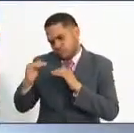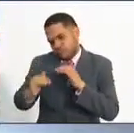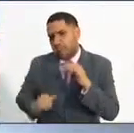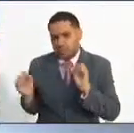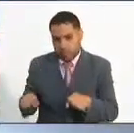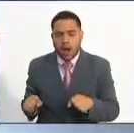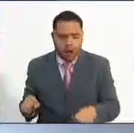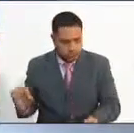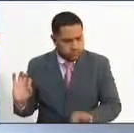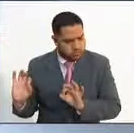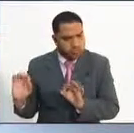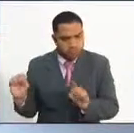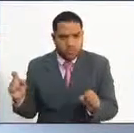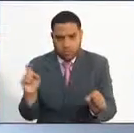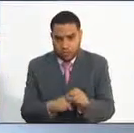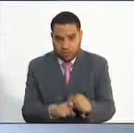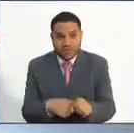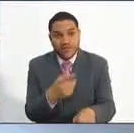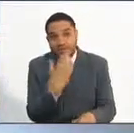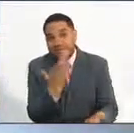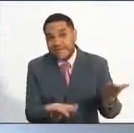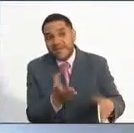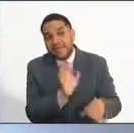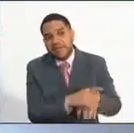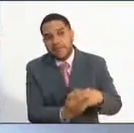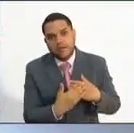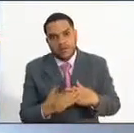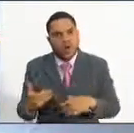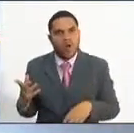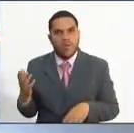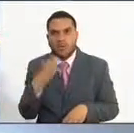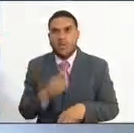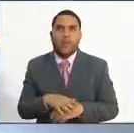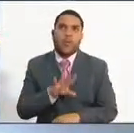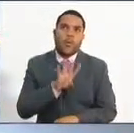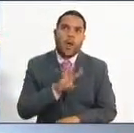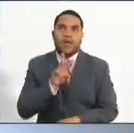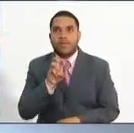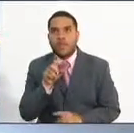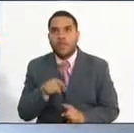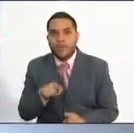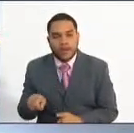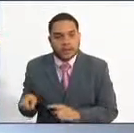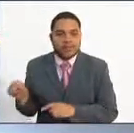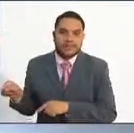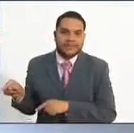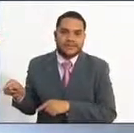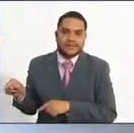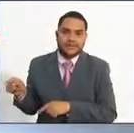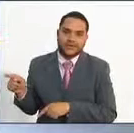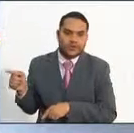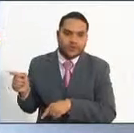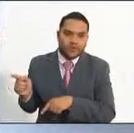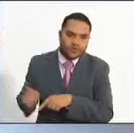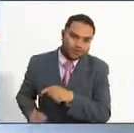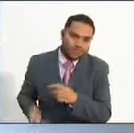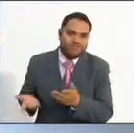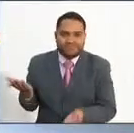participar, pero si son más, digamos 48 meses o algo así por el estilo, pues